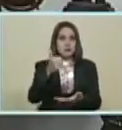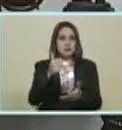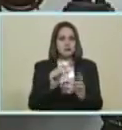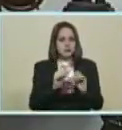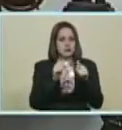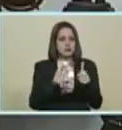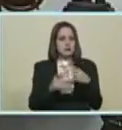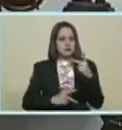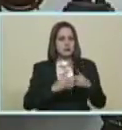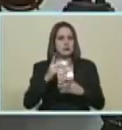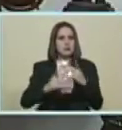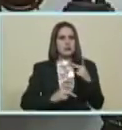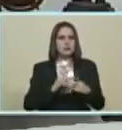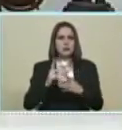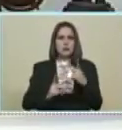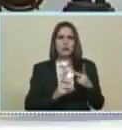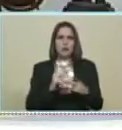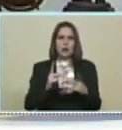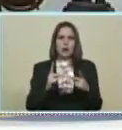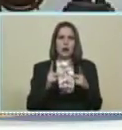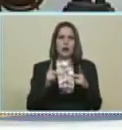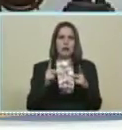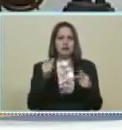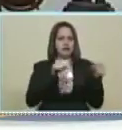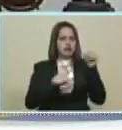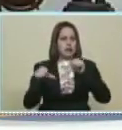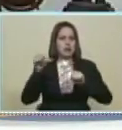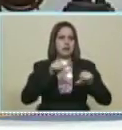empezó Un proceso Experimental